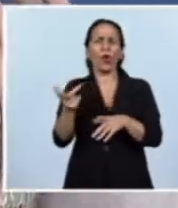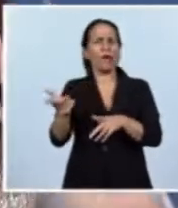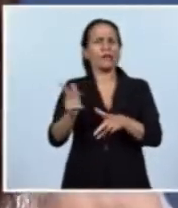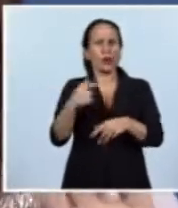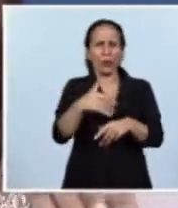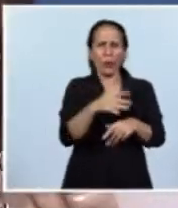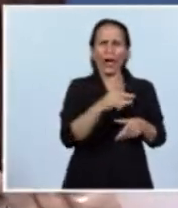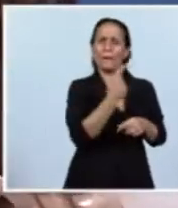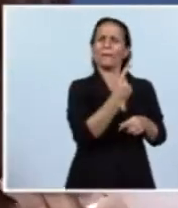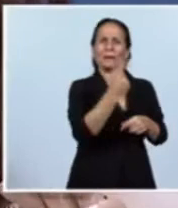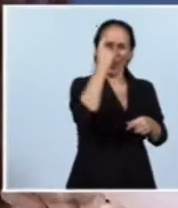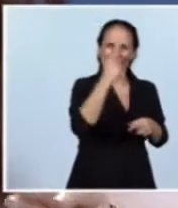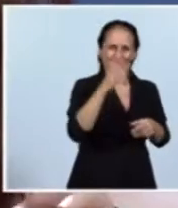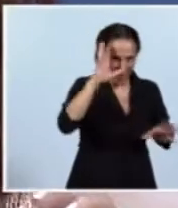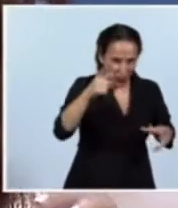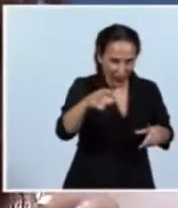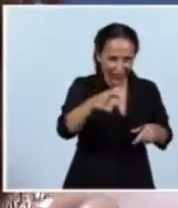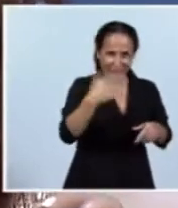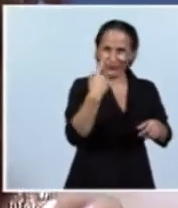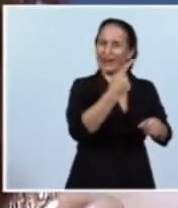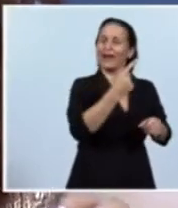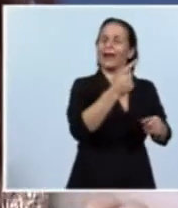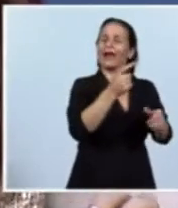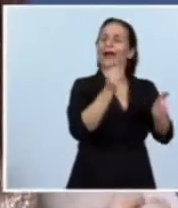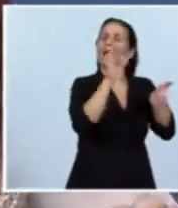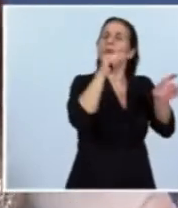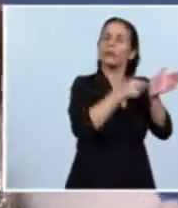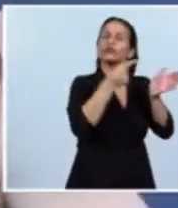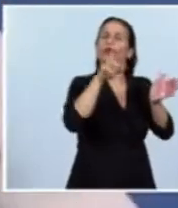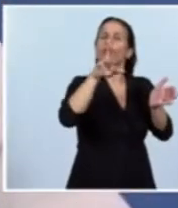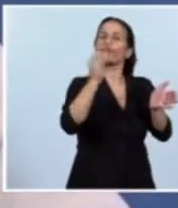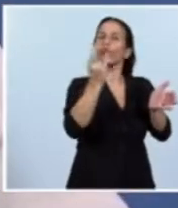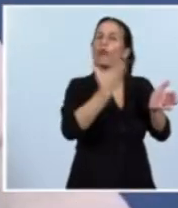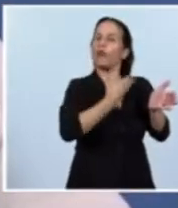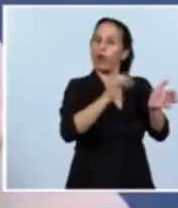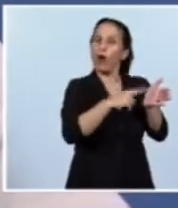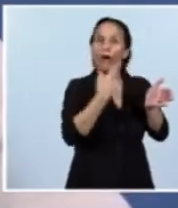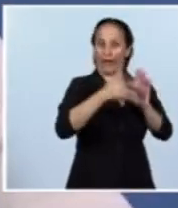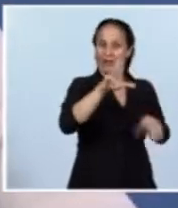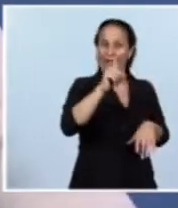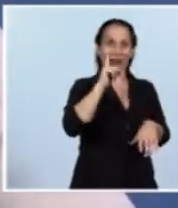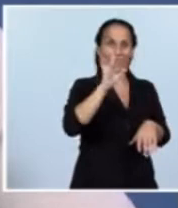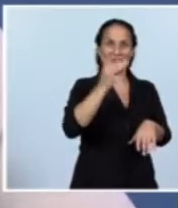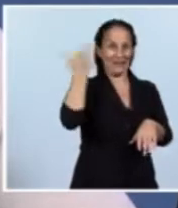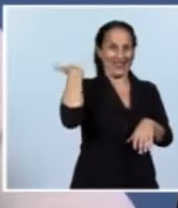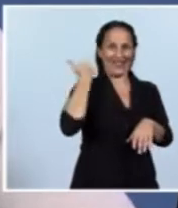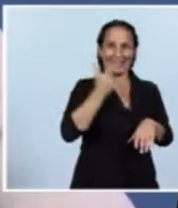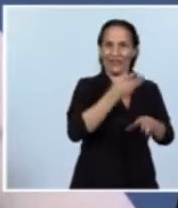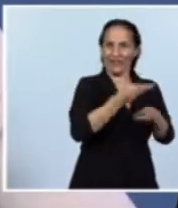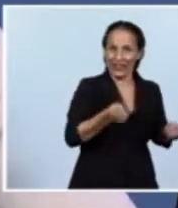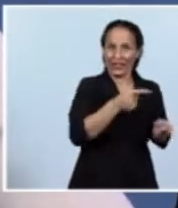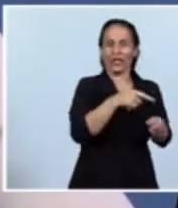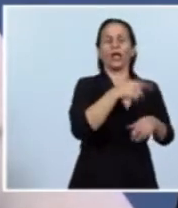el primero de enero, ¿se acuerdan que caía la cláusula Rufo el 31 de diciembre del 2013 y entonces arreglábamos